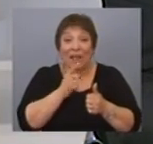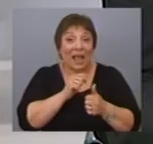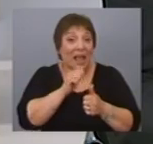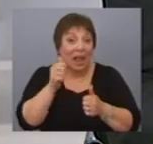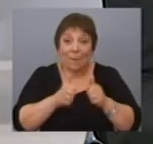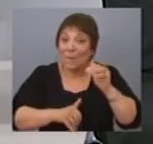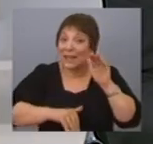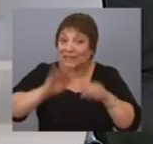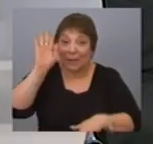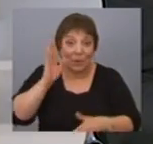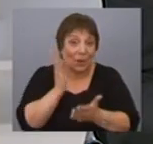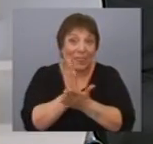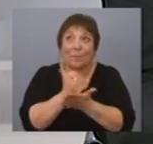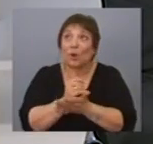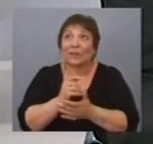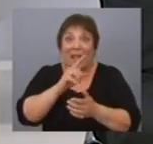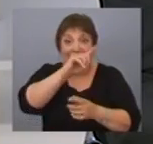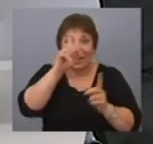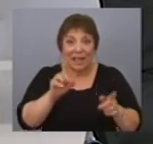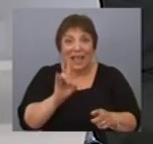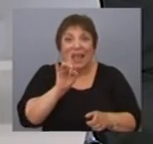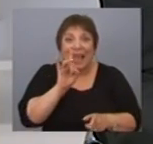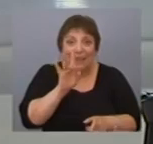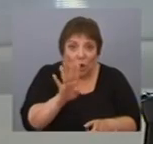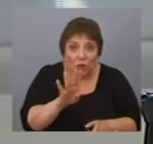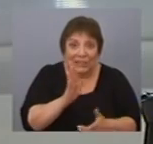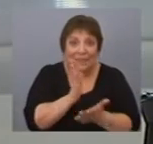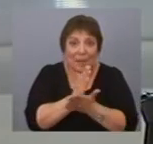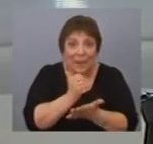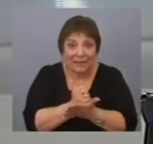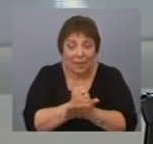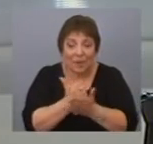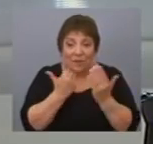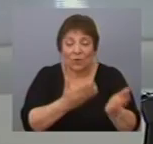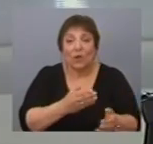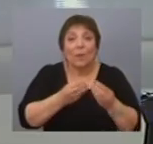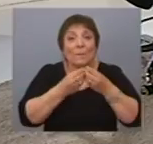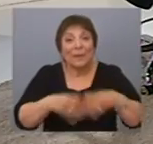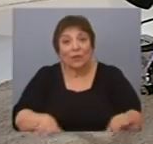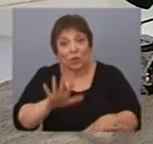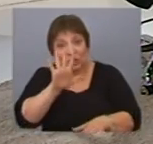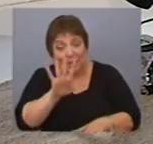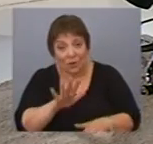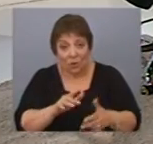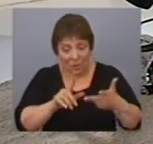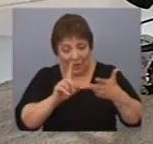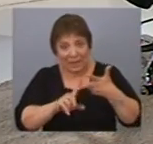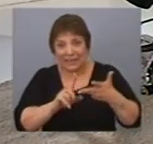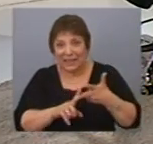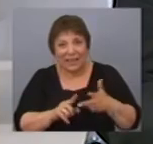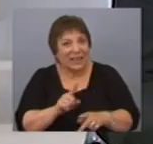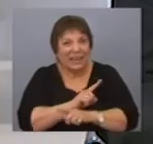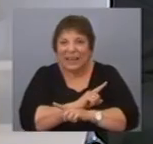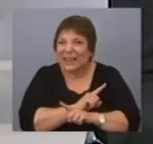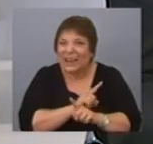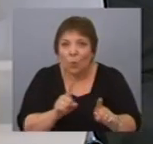amplia mayoría de los departamentos. Ganó en 14 departamentos, perdió en 5. No sale tercero en ninguno